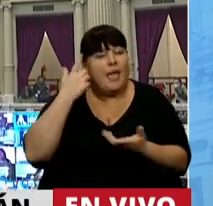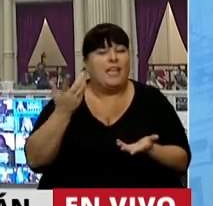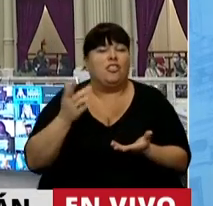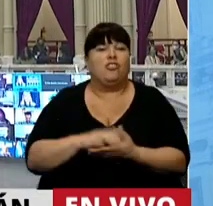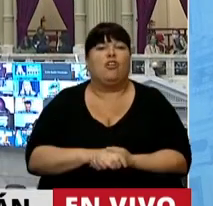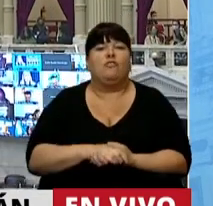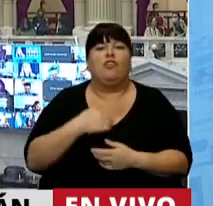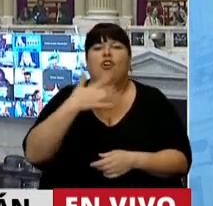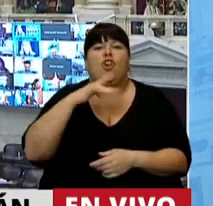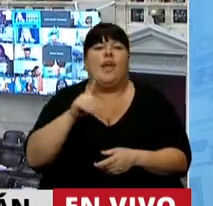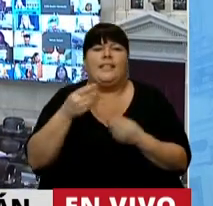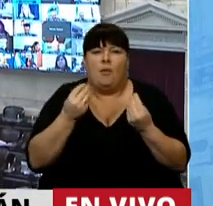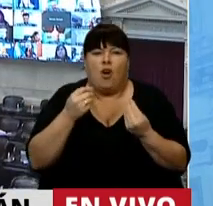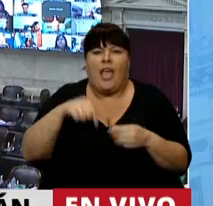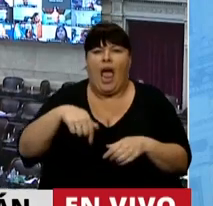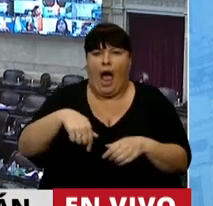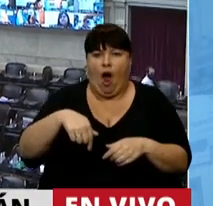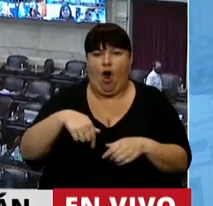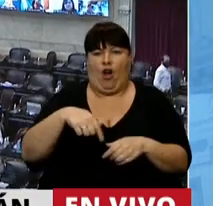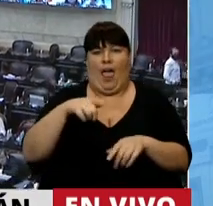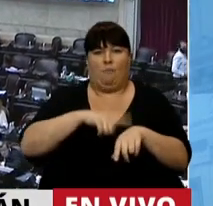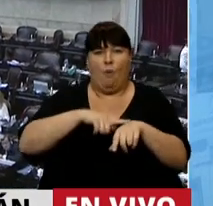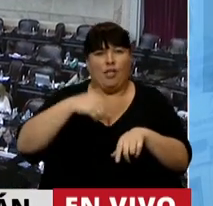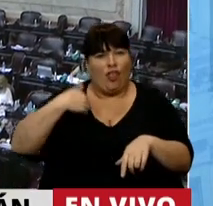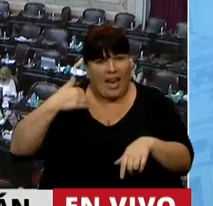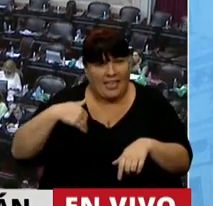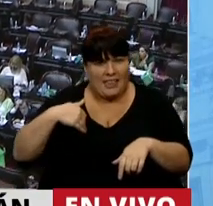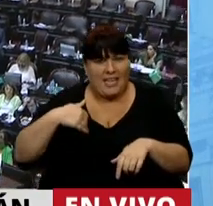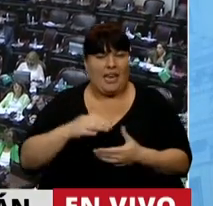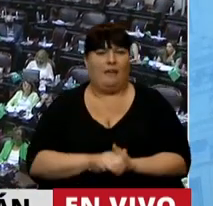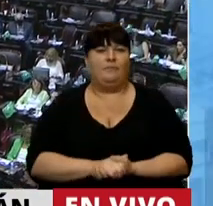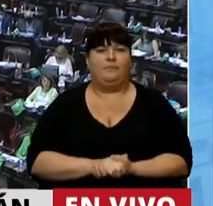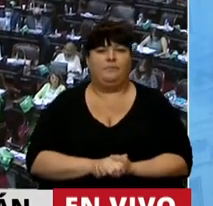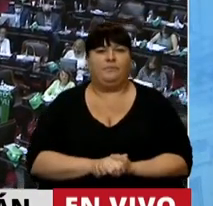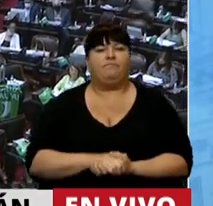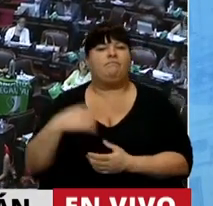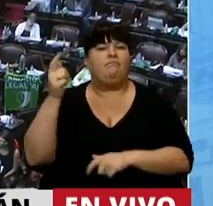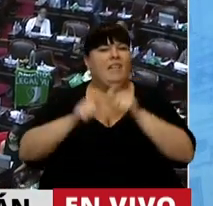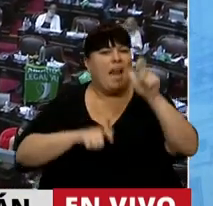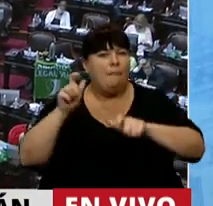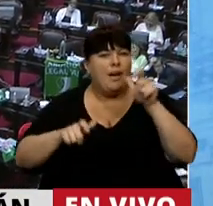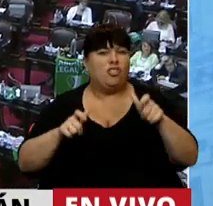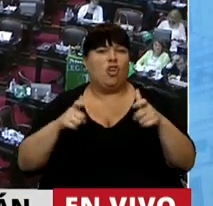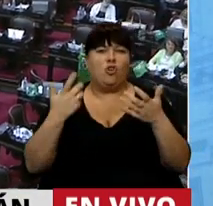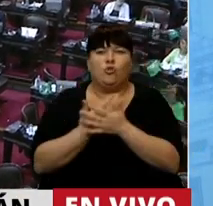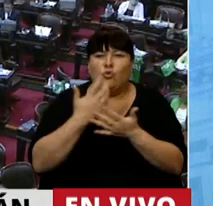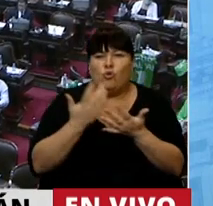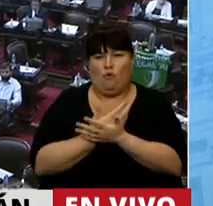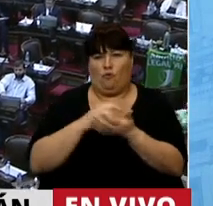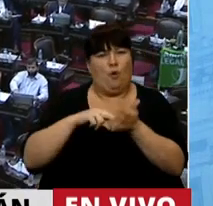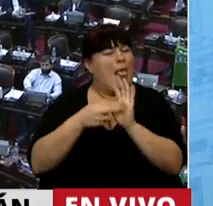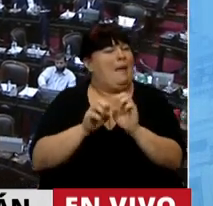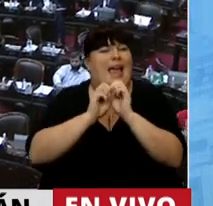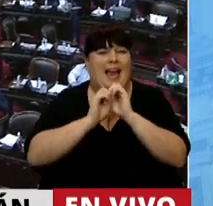no entiendo por qué en estos momentos que está viviendo la Argentina, donde nuestros ciudadanos están padeciendo graves